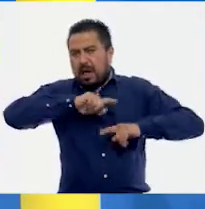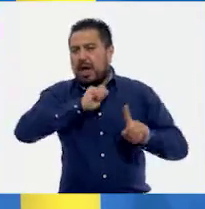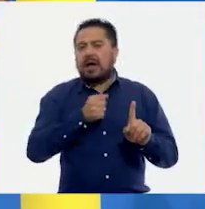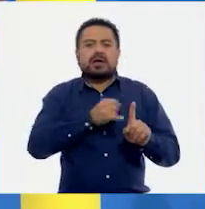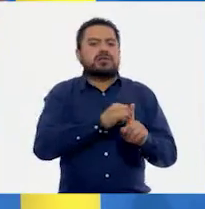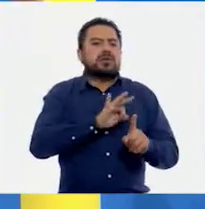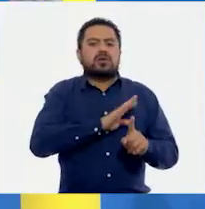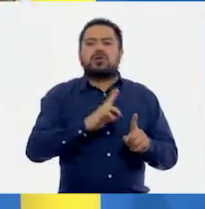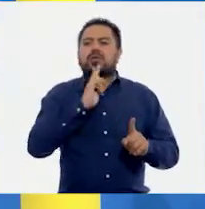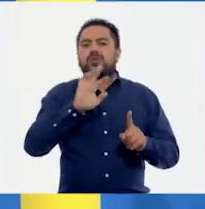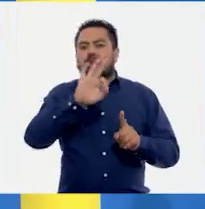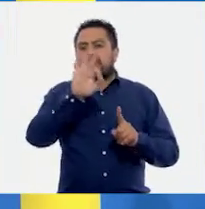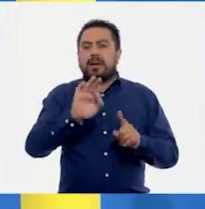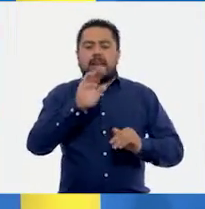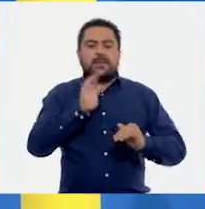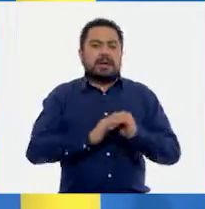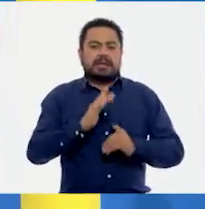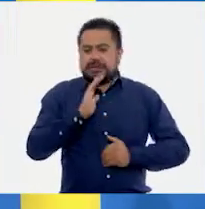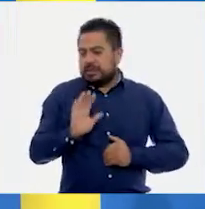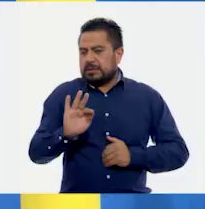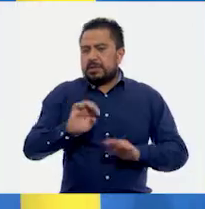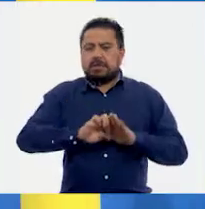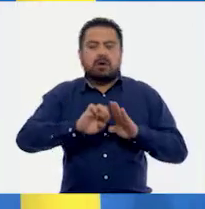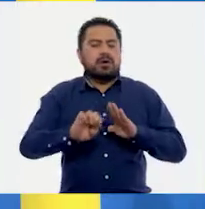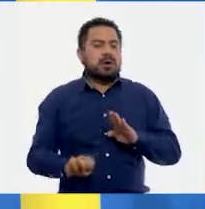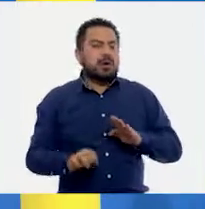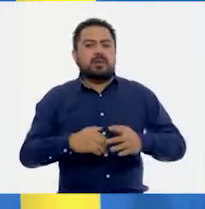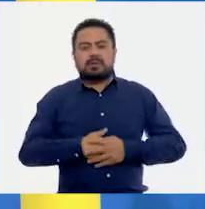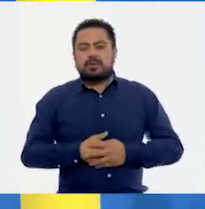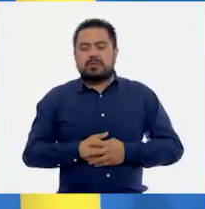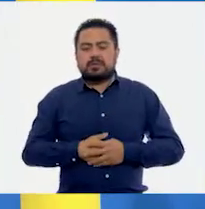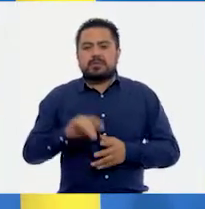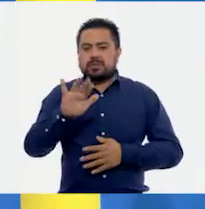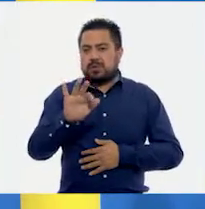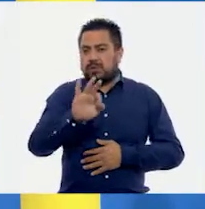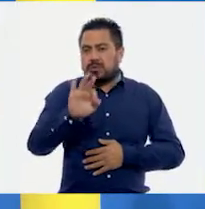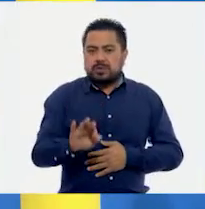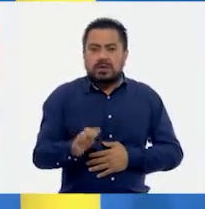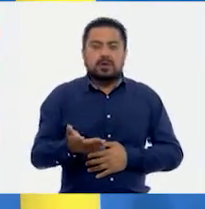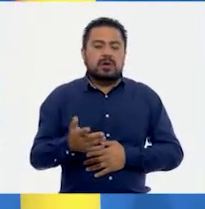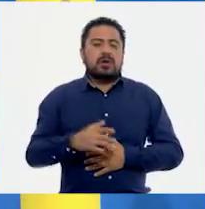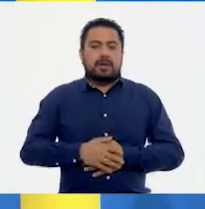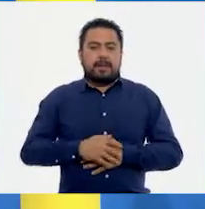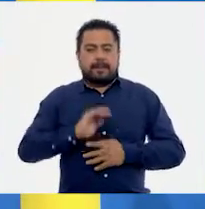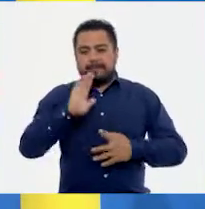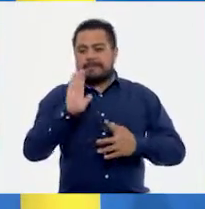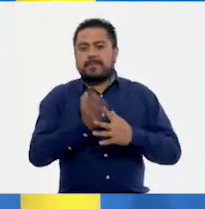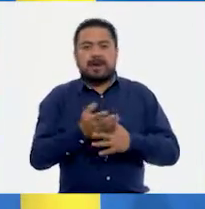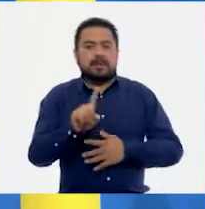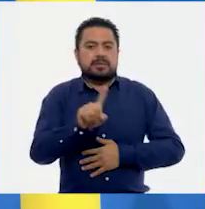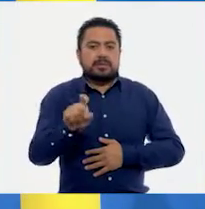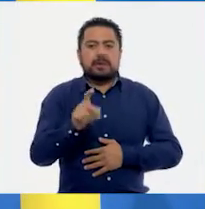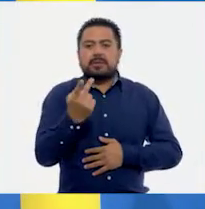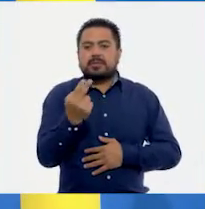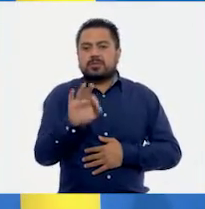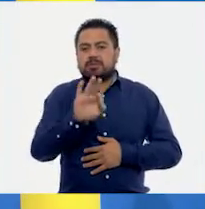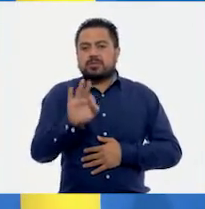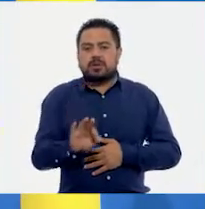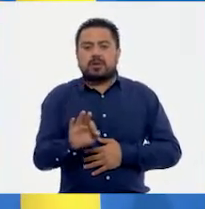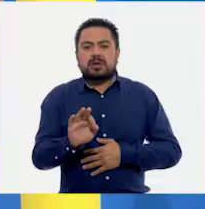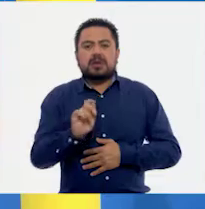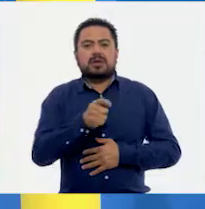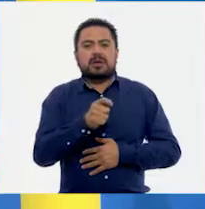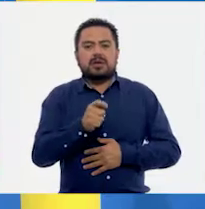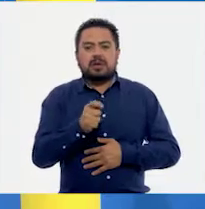utilizar los porcentajes más sencillos, como por ejemplo el del 50%, que es la mitad de 100, el del 25%,